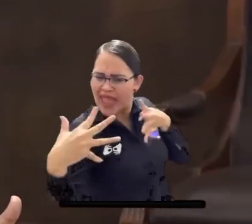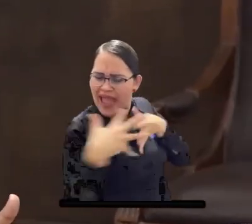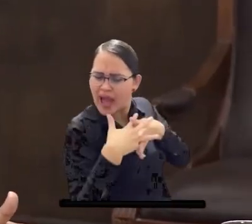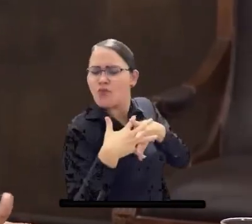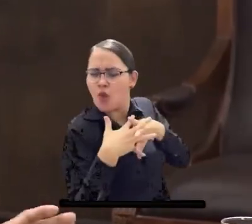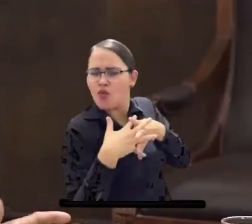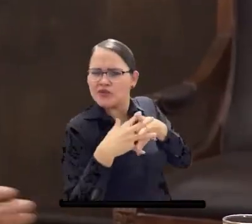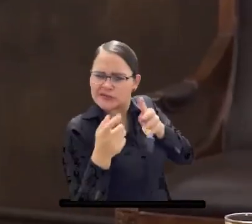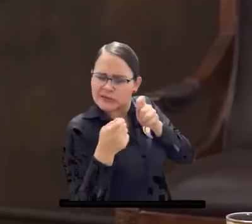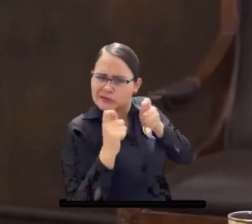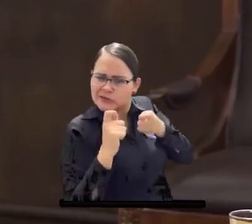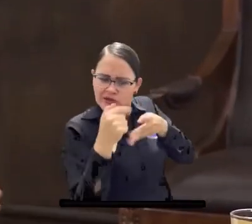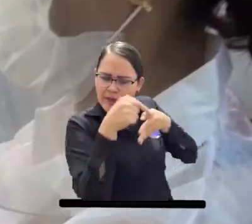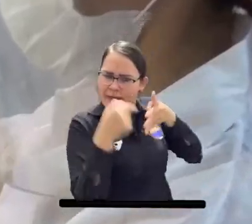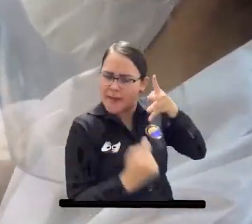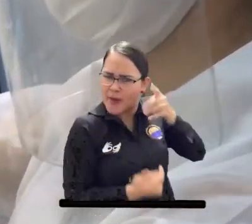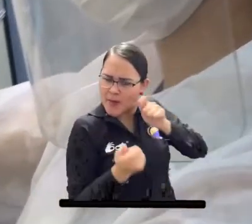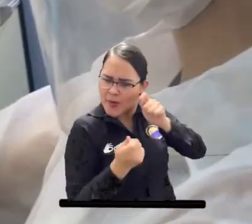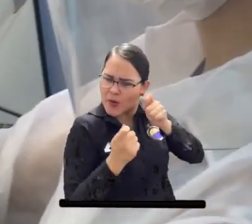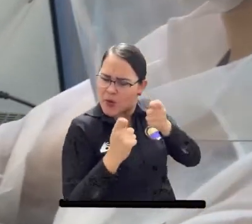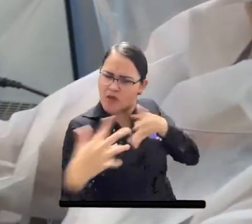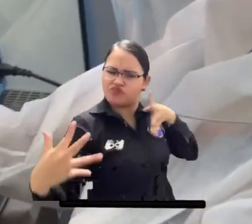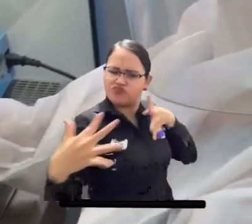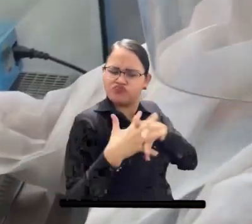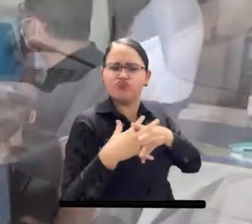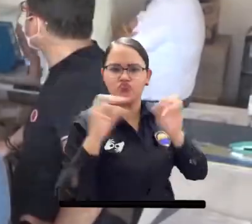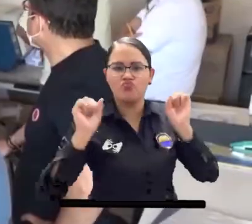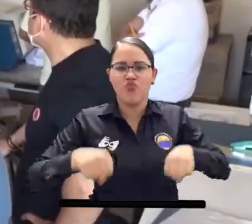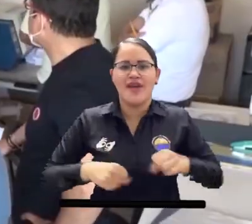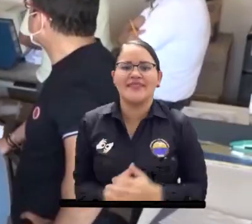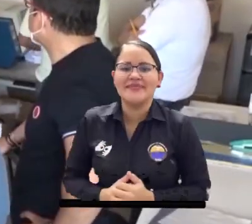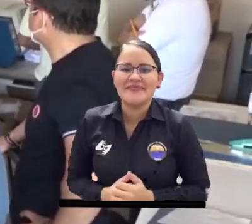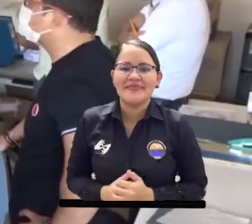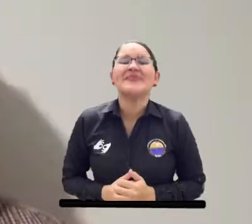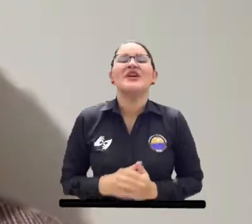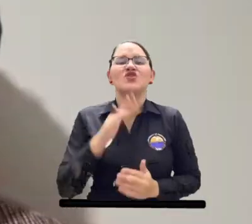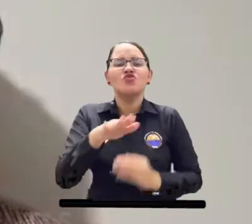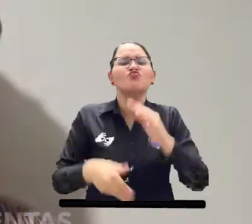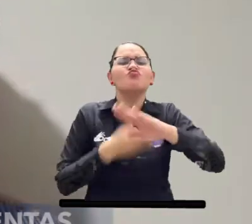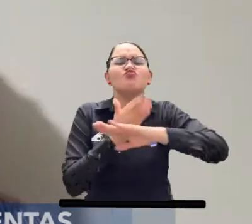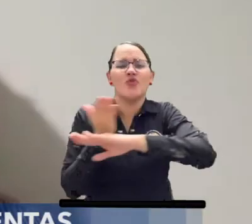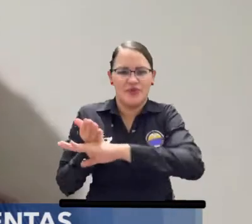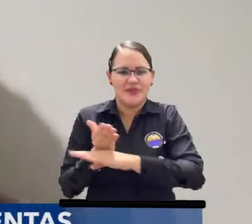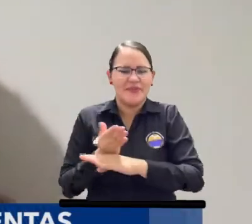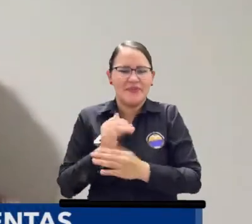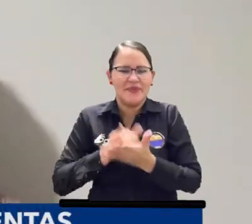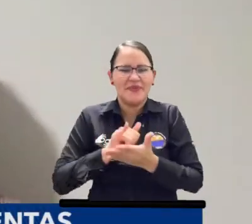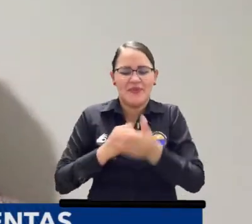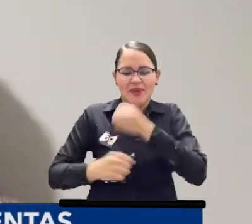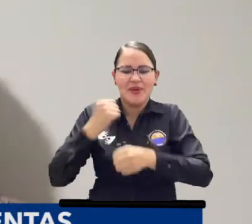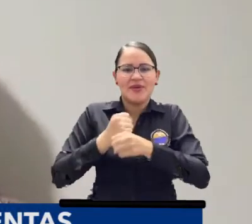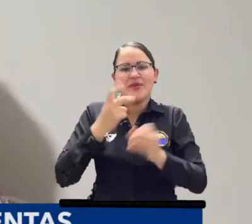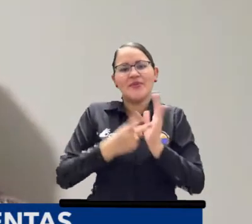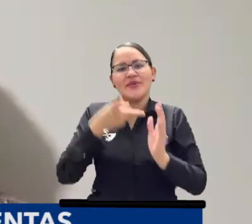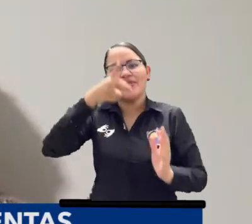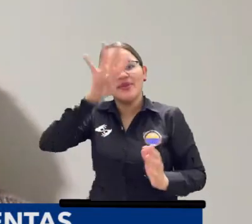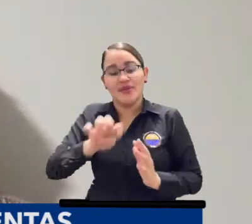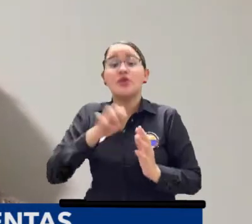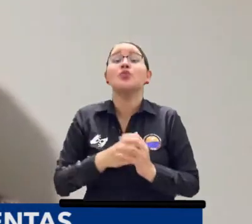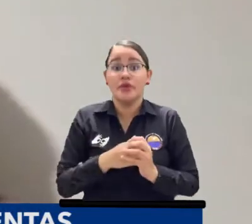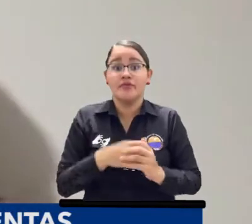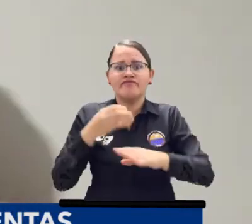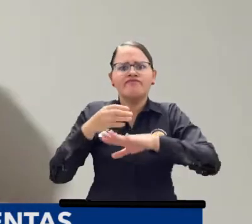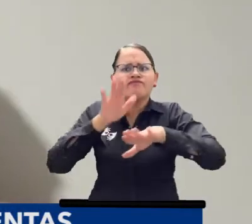postulados para obtener los apoyos de Fonciencias 2019. En este proceso de estas 28 propuestas que fueron evaluadas por pares